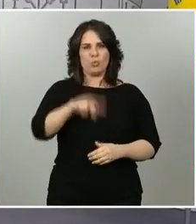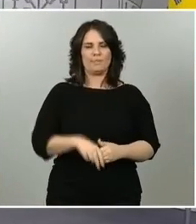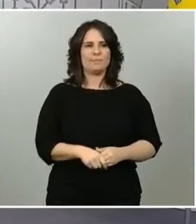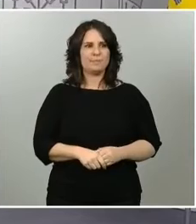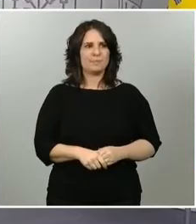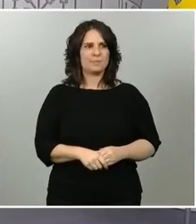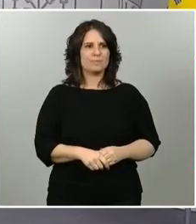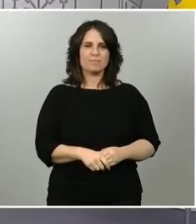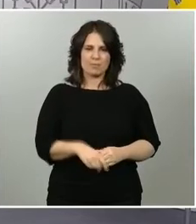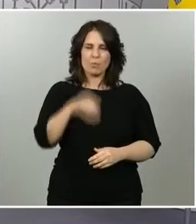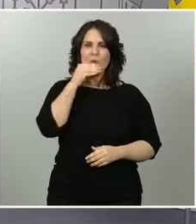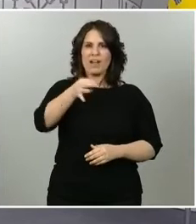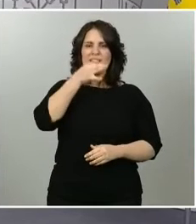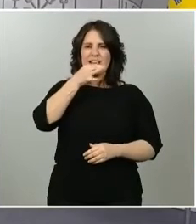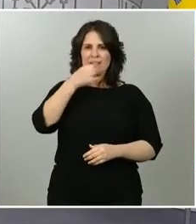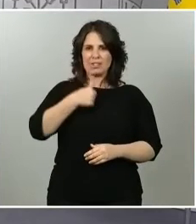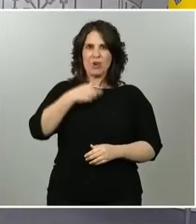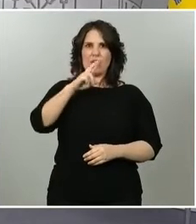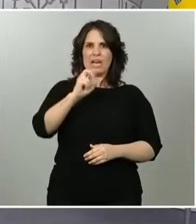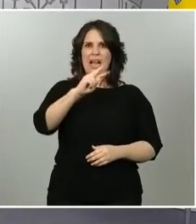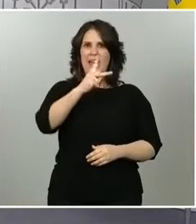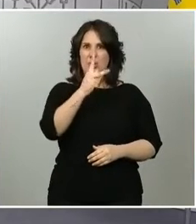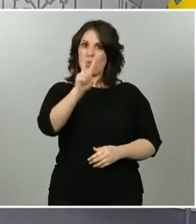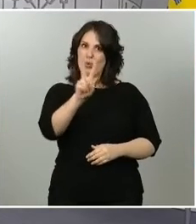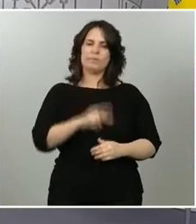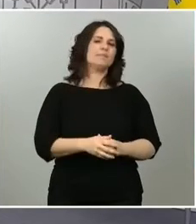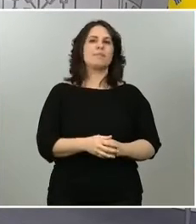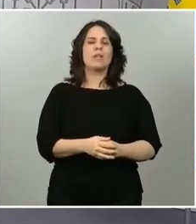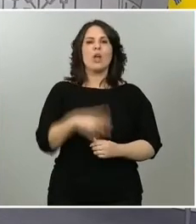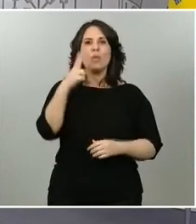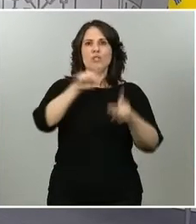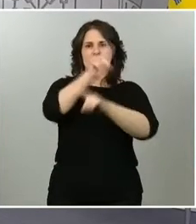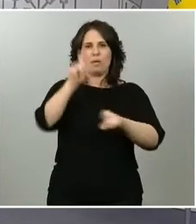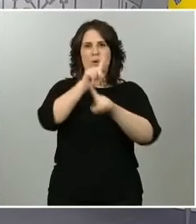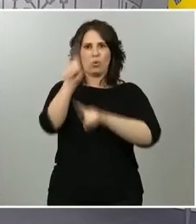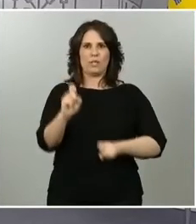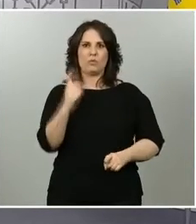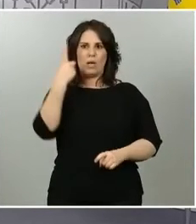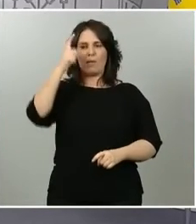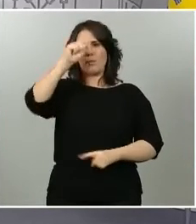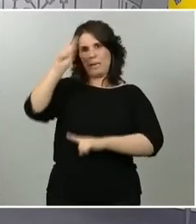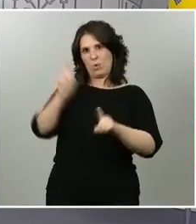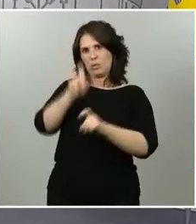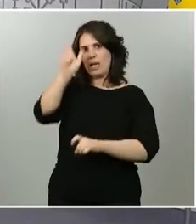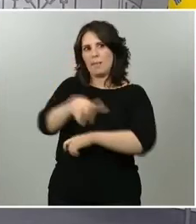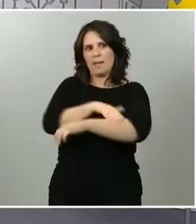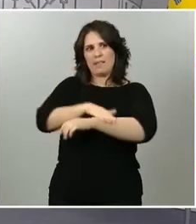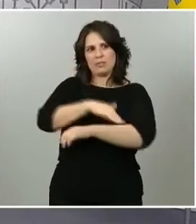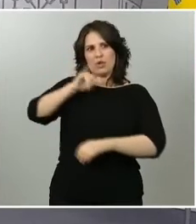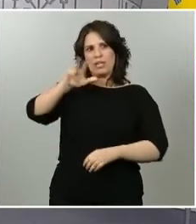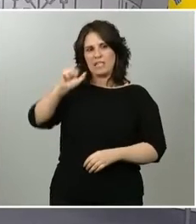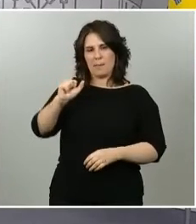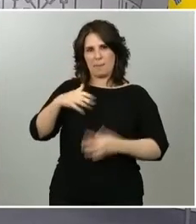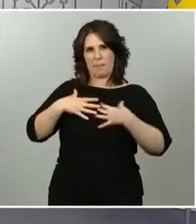Buenas tardes. Soy Mar Poyato, de RACU. Tengo dos preguntas. Una para el ministro Illa. Hoy las cifras, como usted ha comentado,